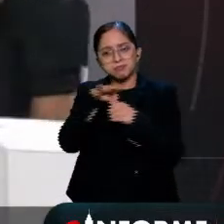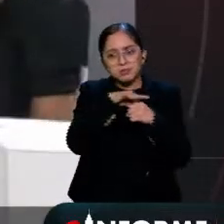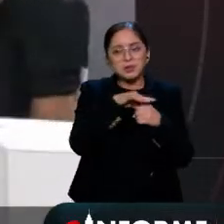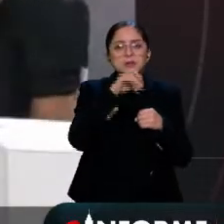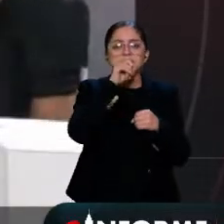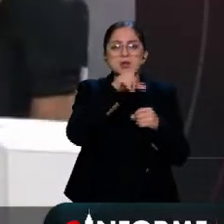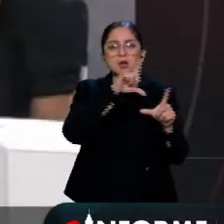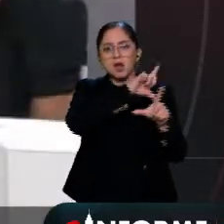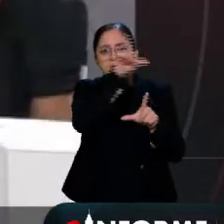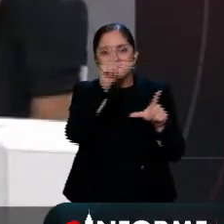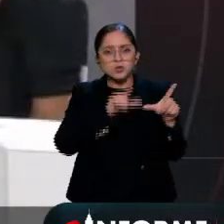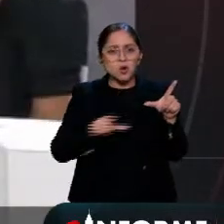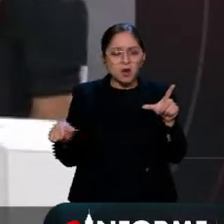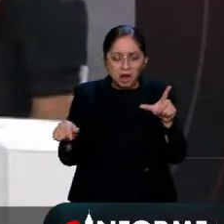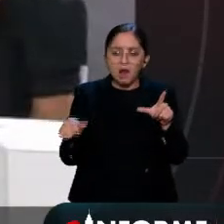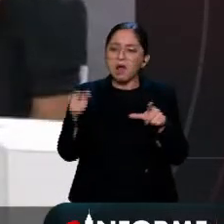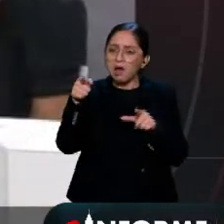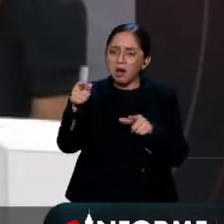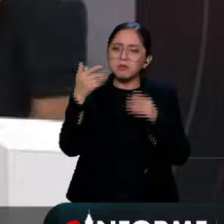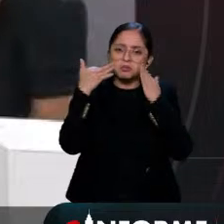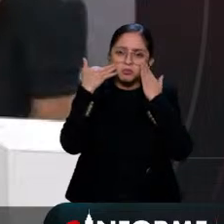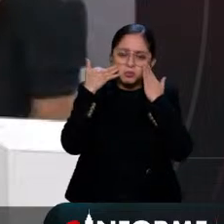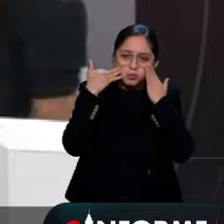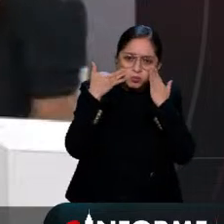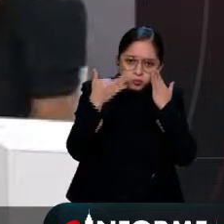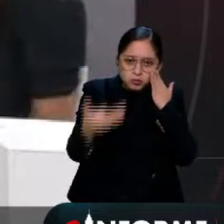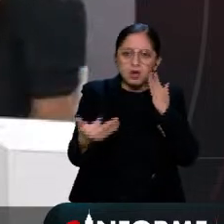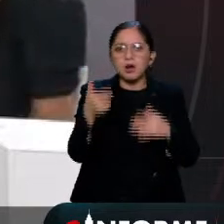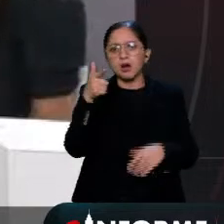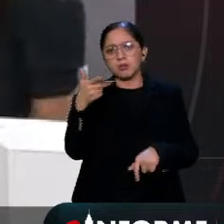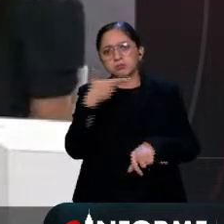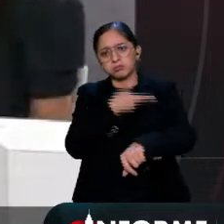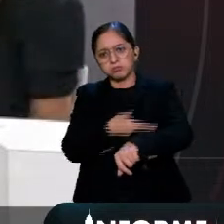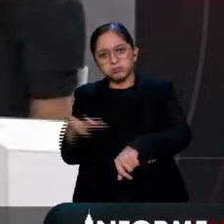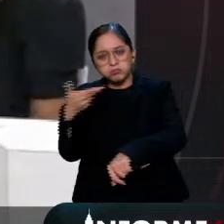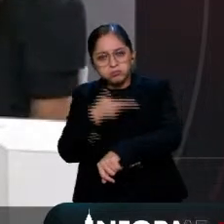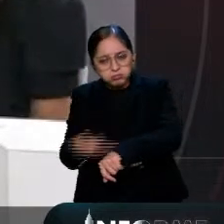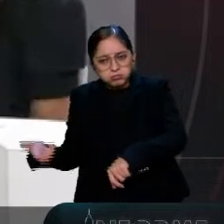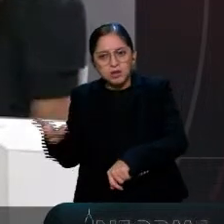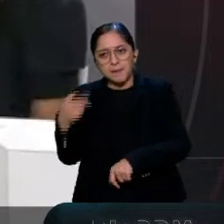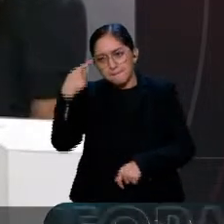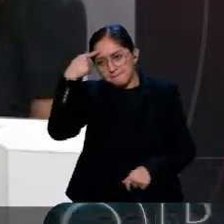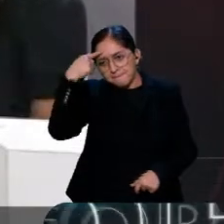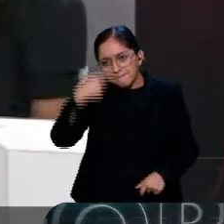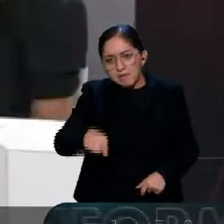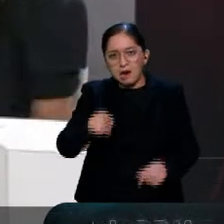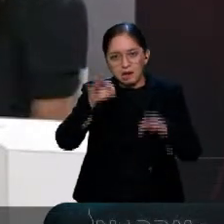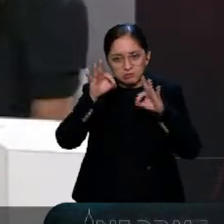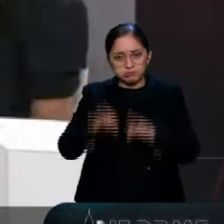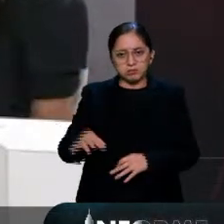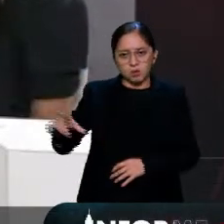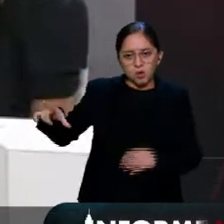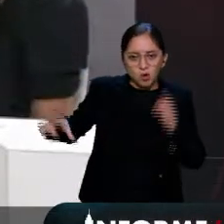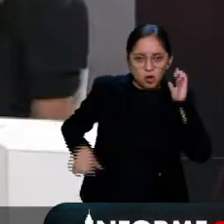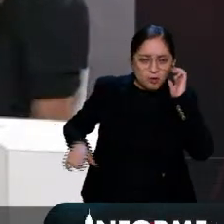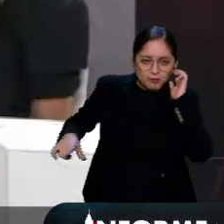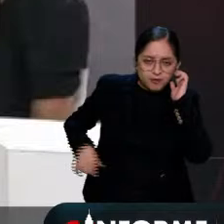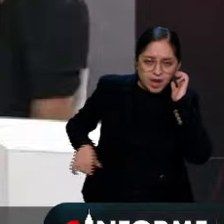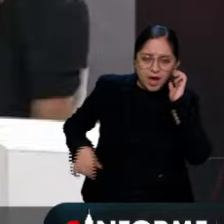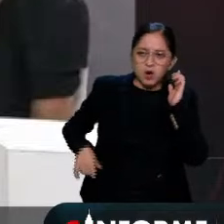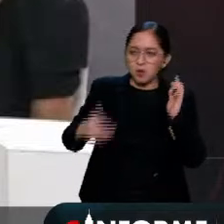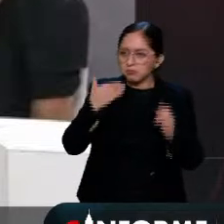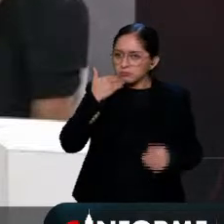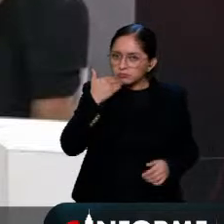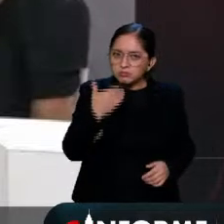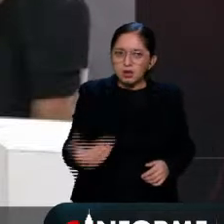suficientemente transparente, que puede blindarse más eficientemente, sobre todo para crear buen gobierno y para crear, digamos, gobernanza